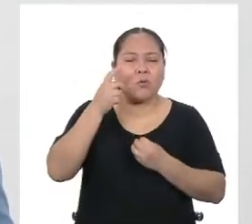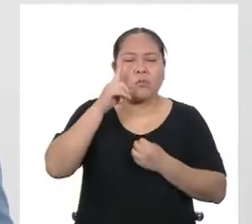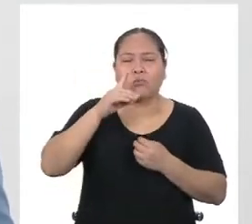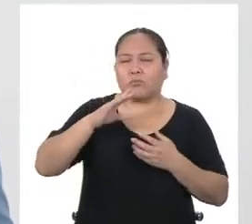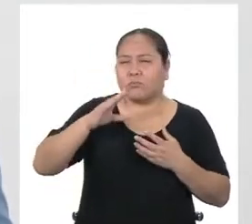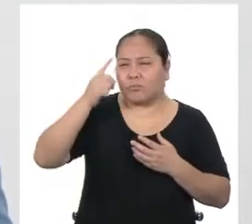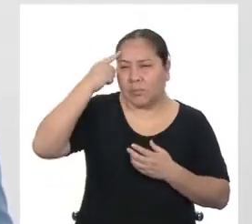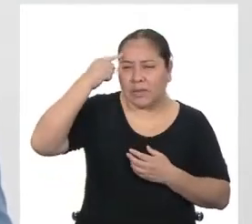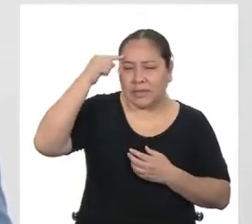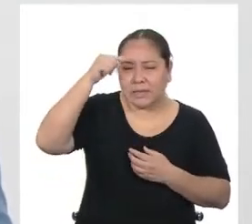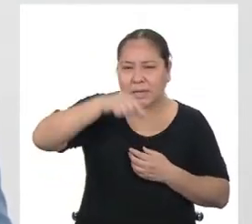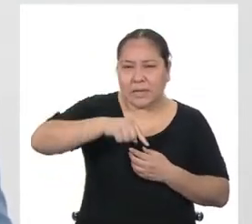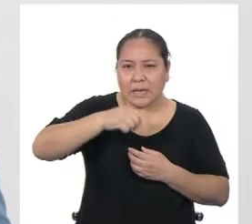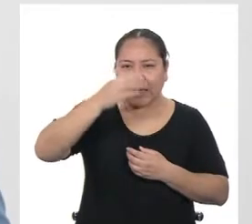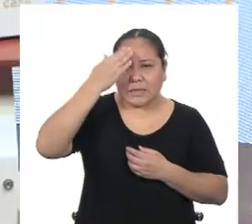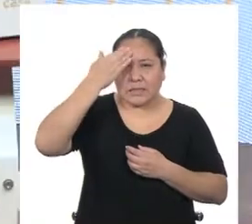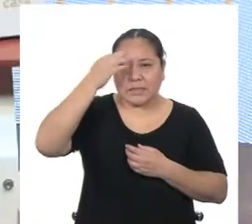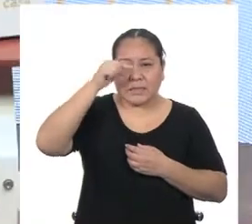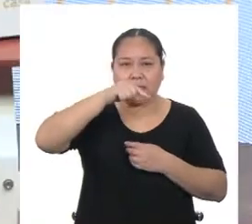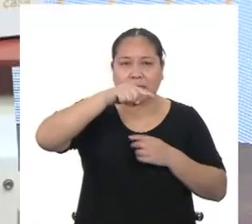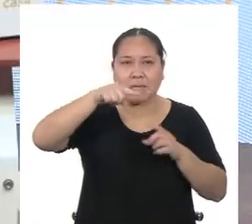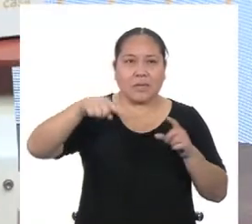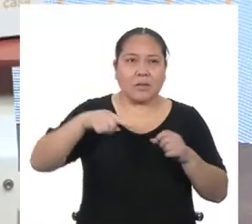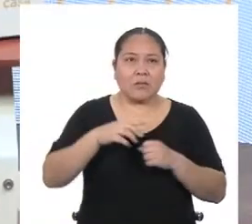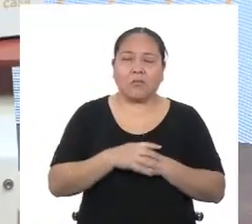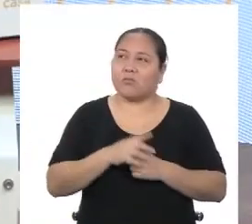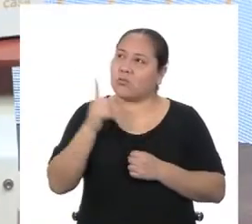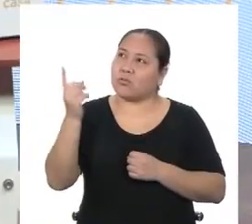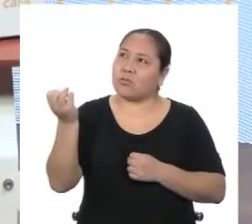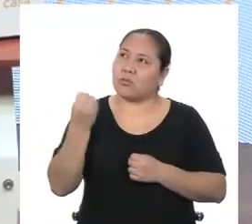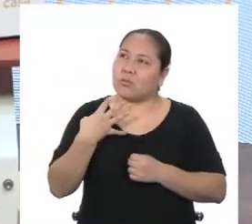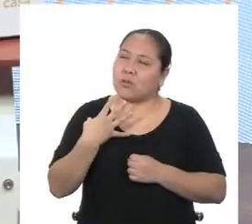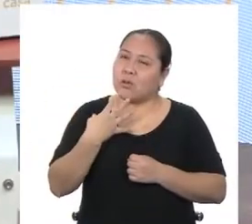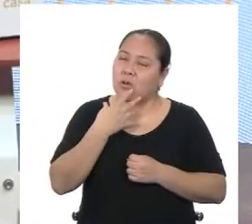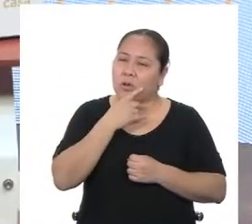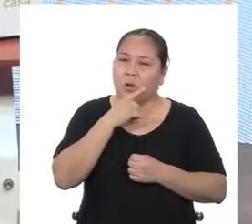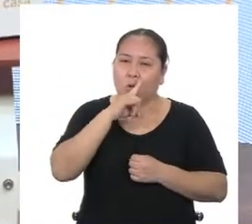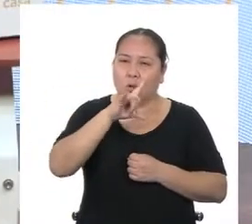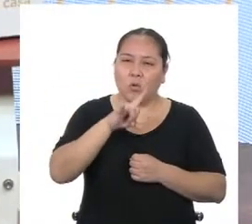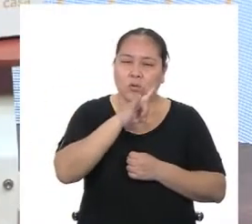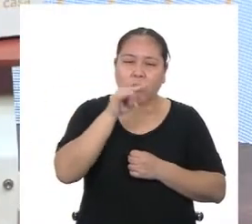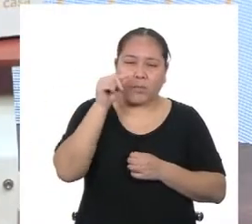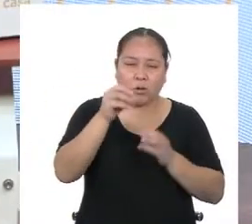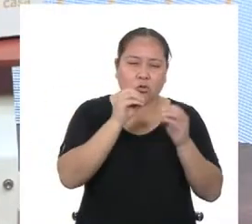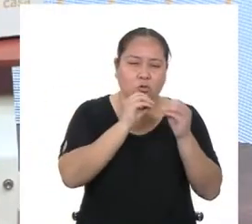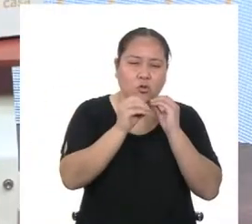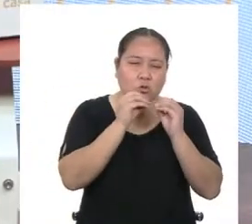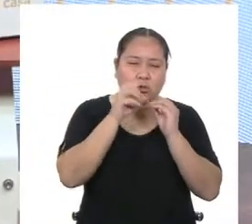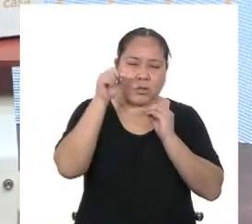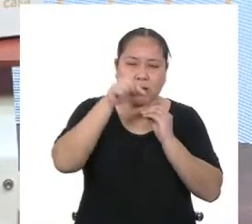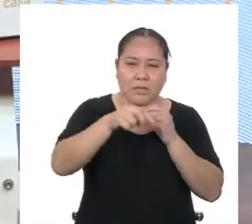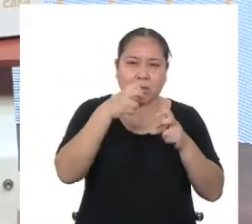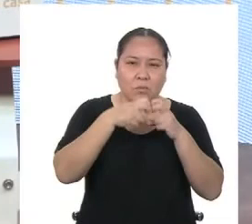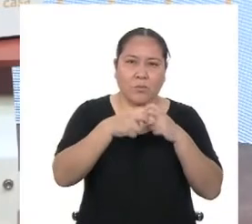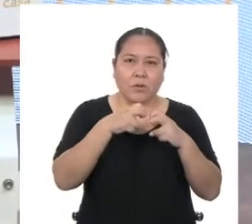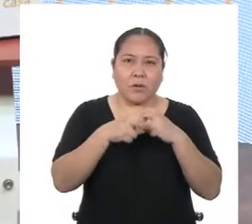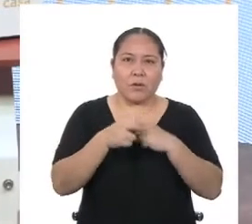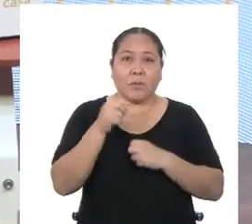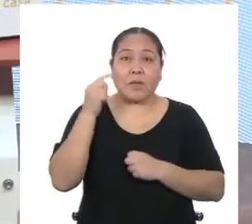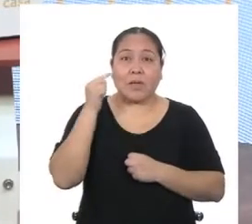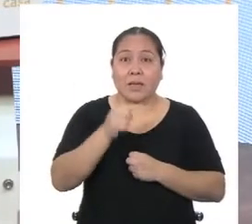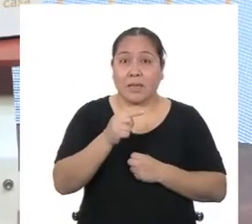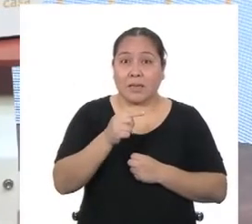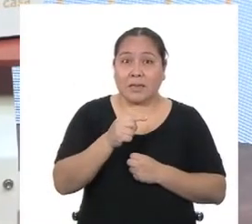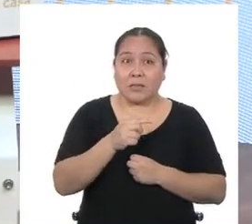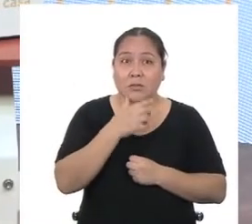podemos calcular esa área asombreada? Nos dijo que usemos nuestra lógica para resolver este tipo de problemas. Aquí la lógica